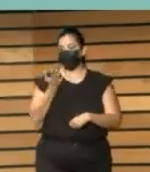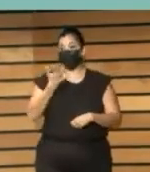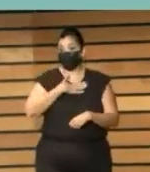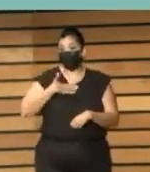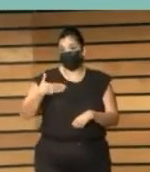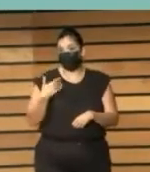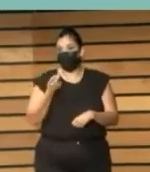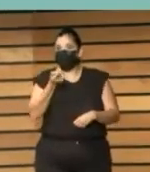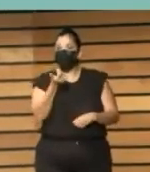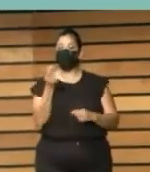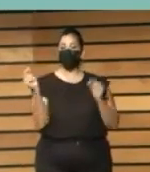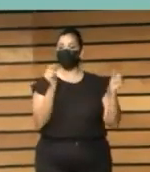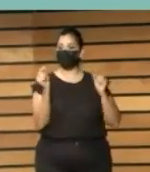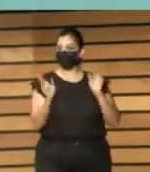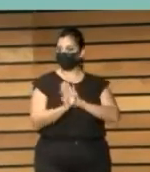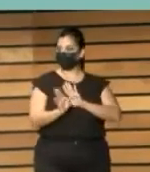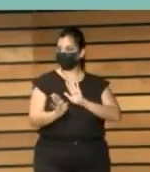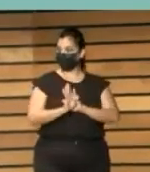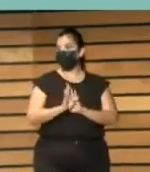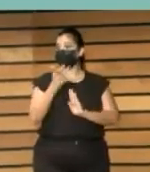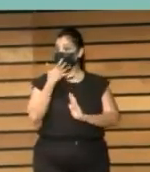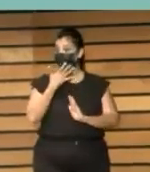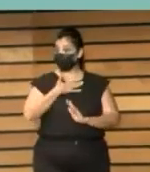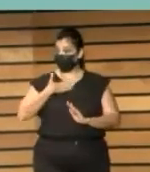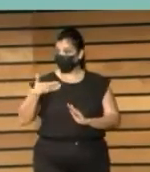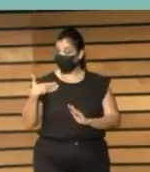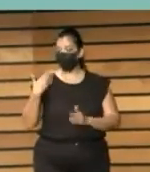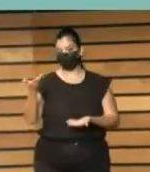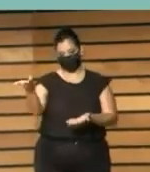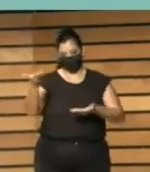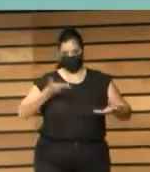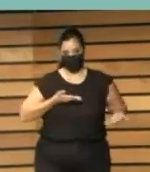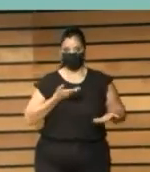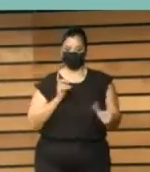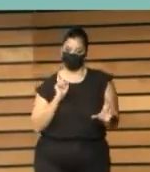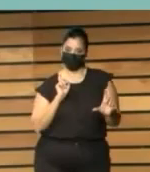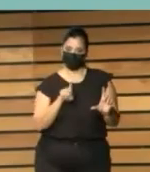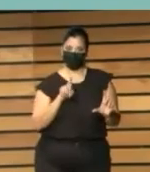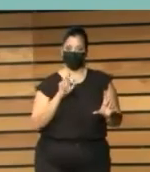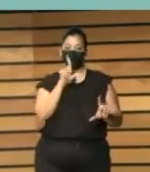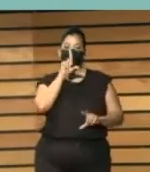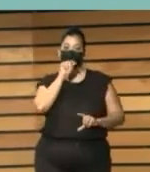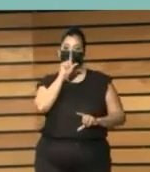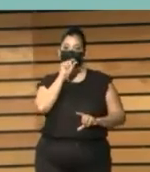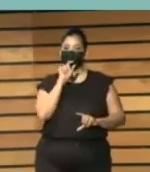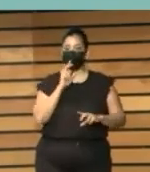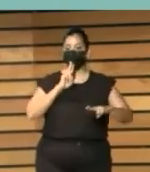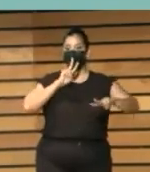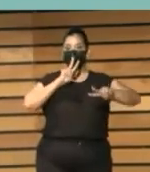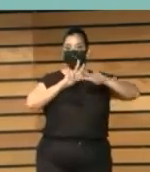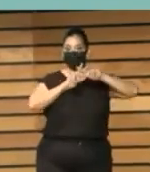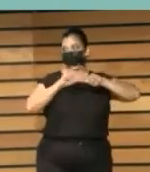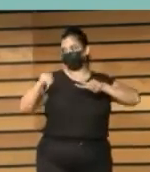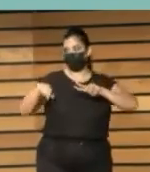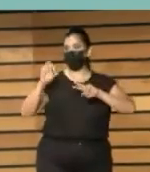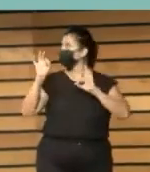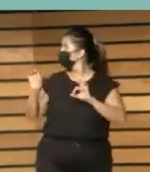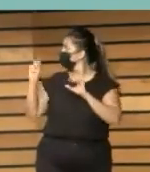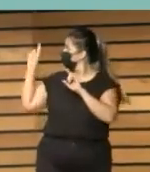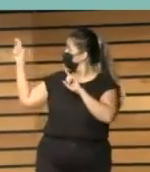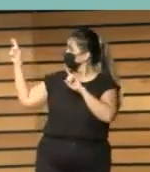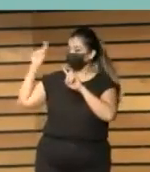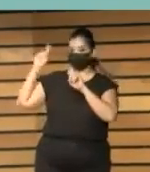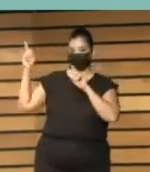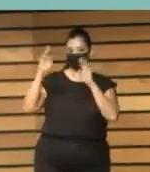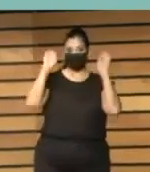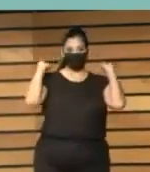quisiéramos seguir el debate os invitamos a que lo hagáis biblioteca inclusiva y hashtag del Congreso y así seguimos la